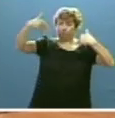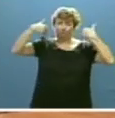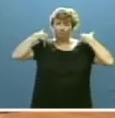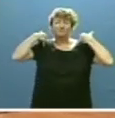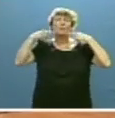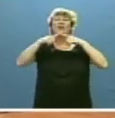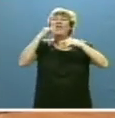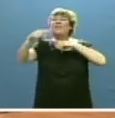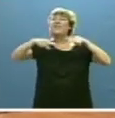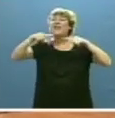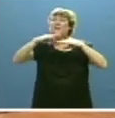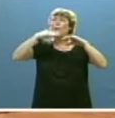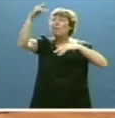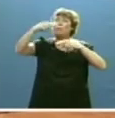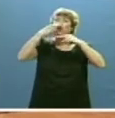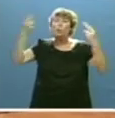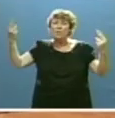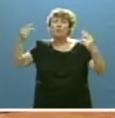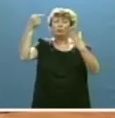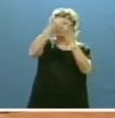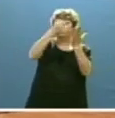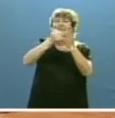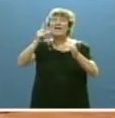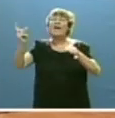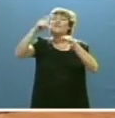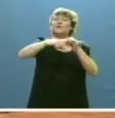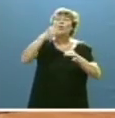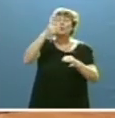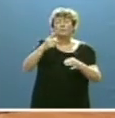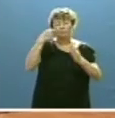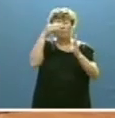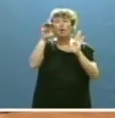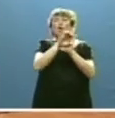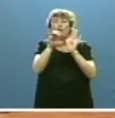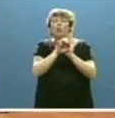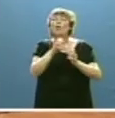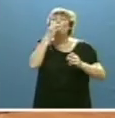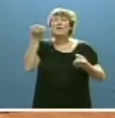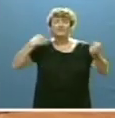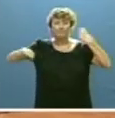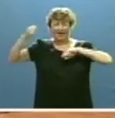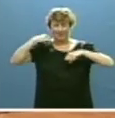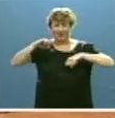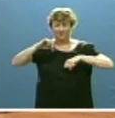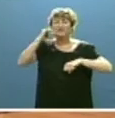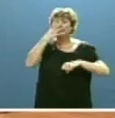a los altos directivos del sector público e incorporando un código de austeridad y buenas prácticas para todos ellos.